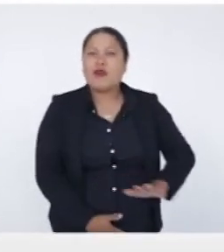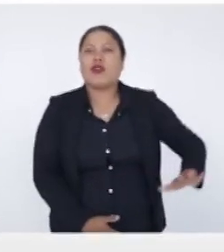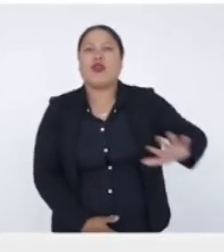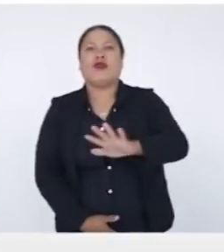cuidamos todos.